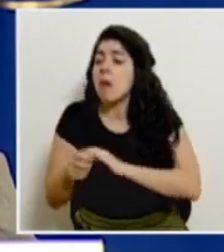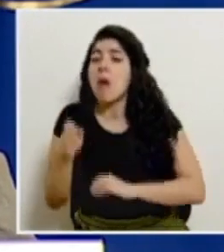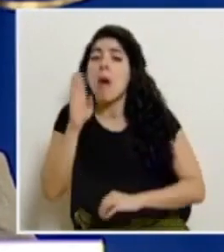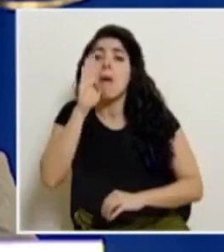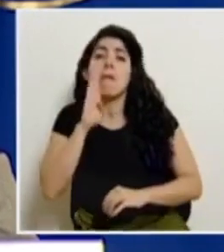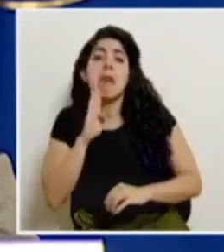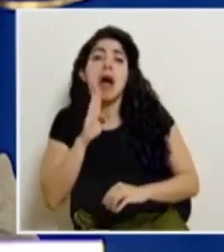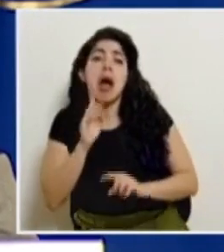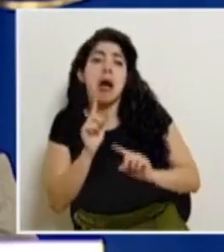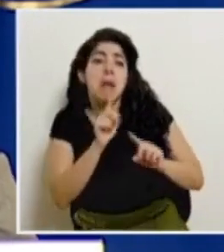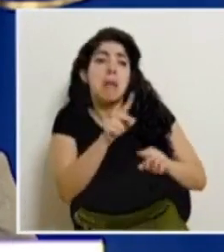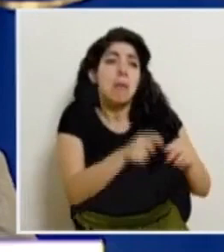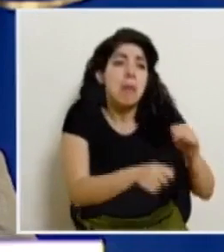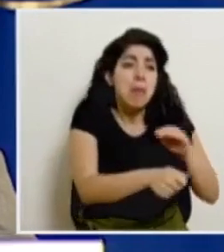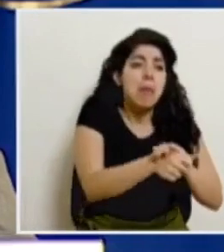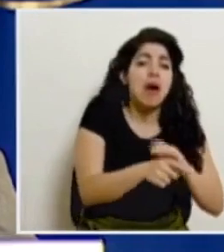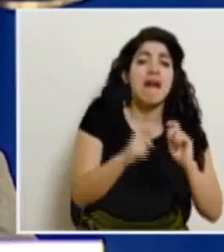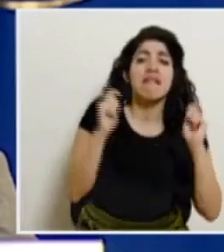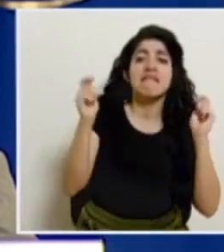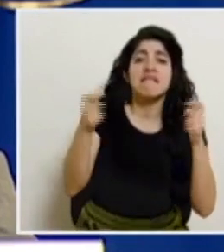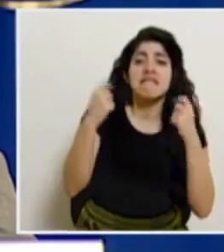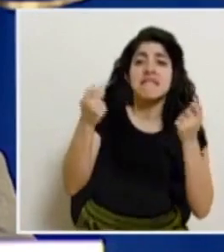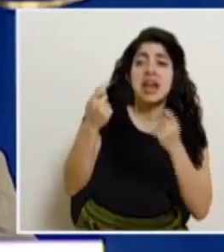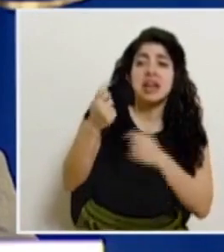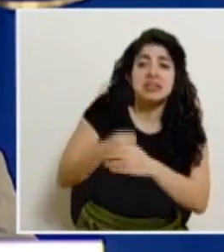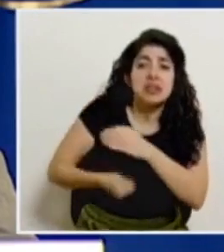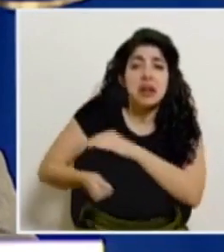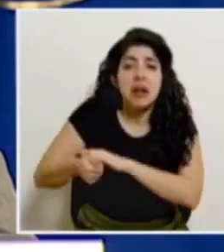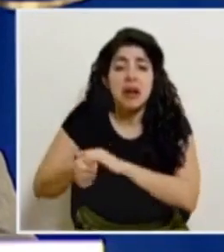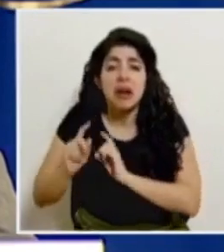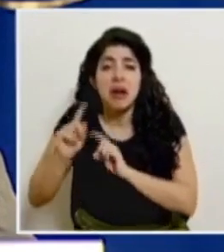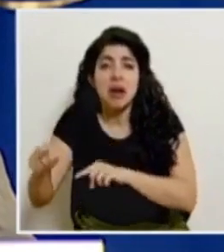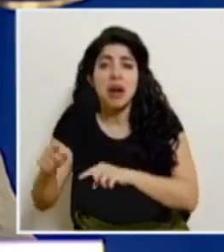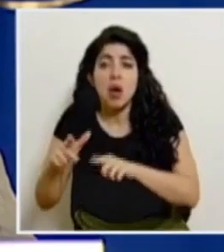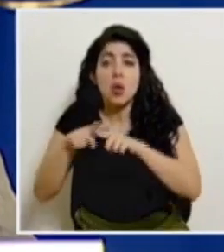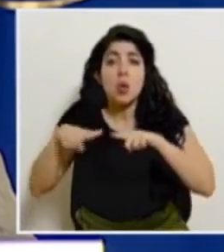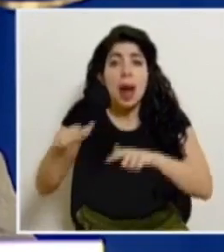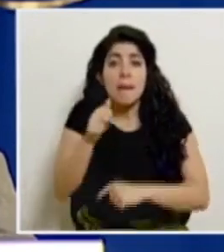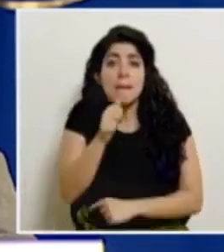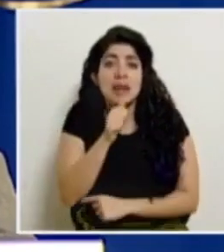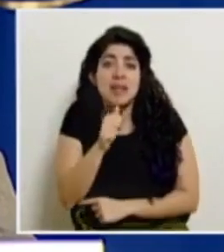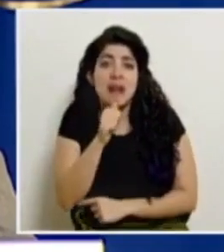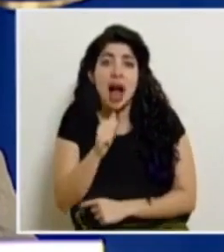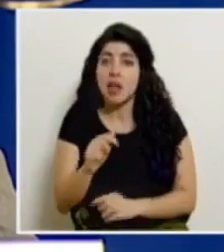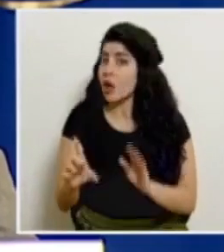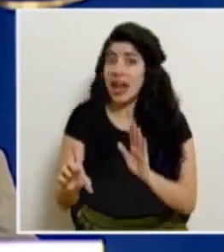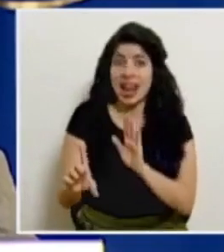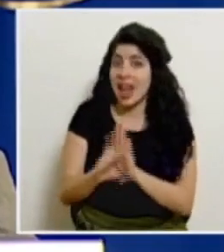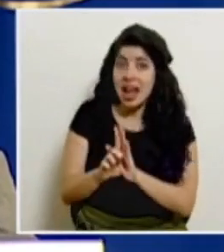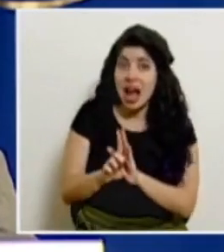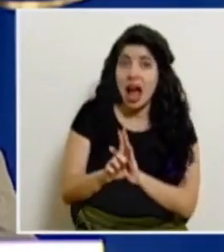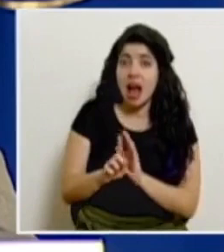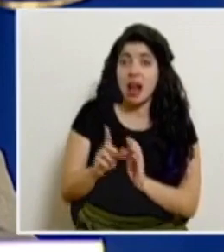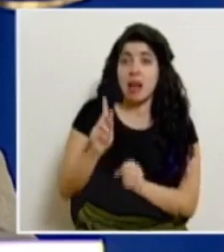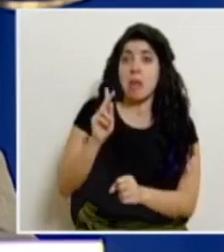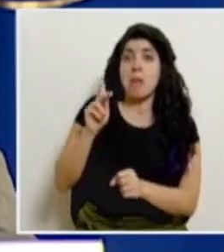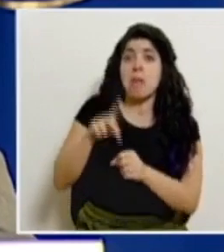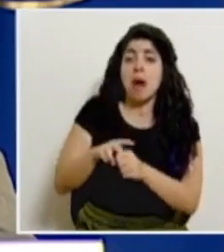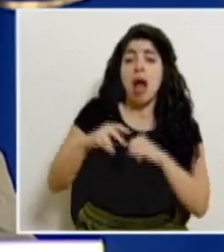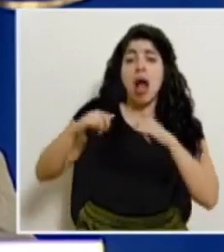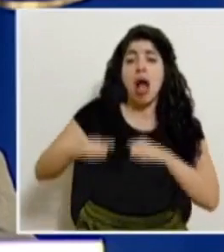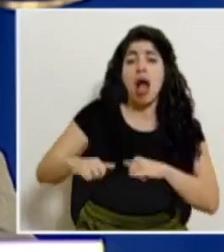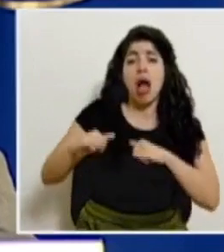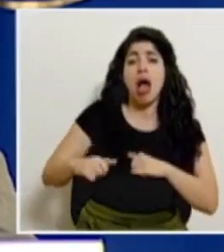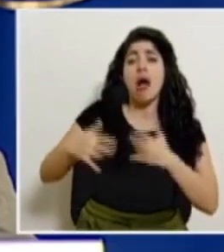clandestino, a una fiesta clandestina, en un sitio privado, ilegal, participar durante largos